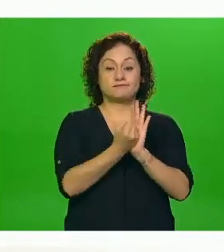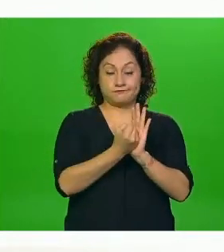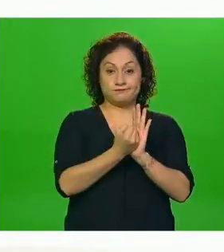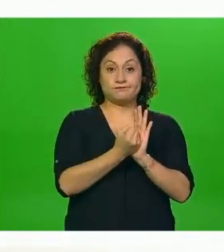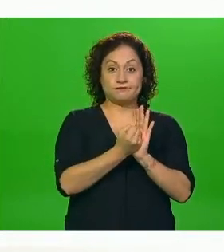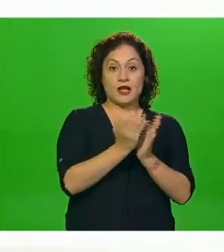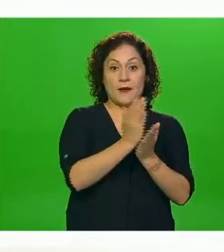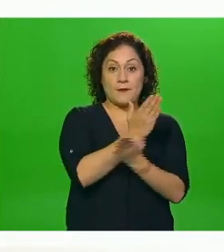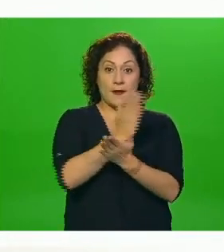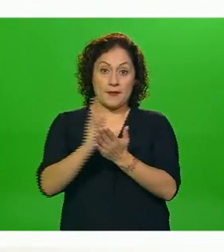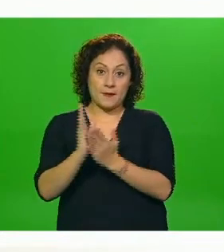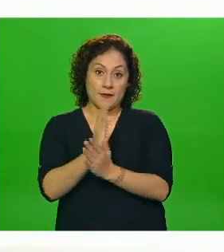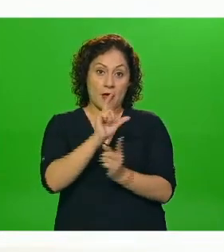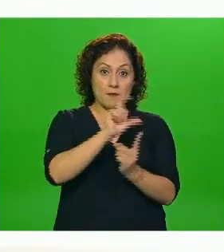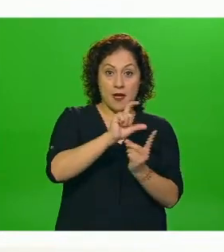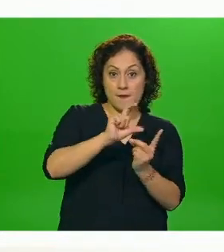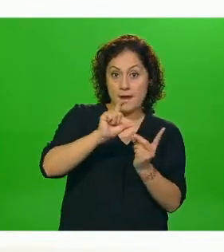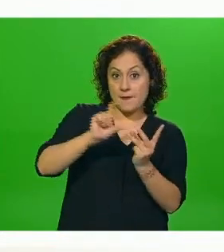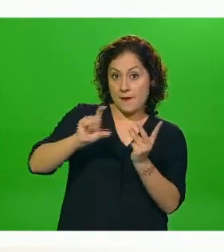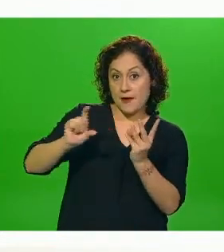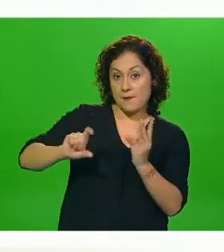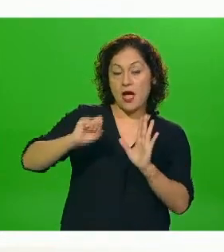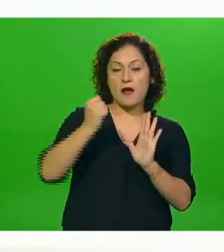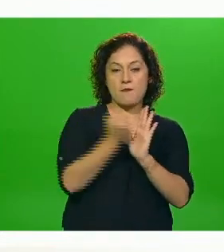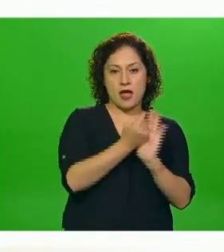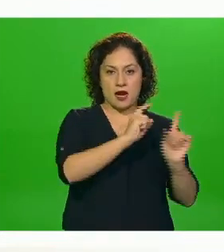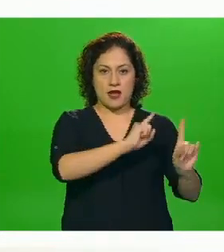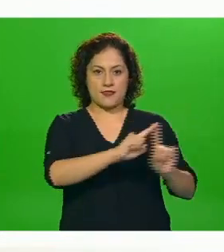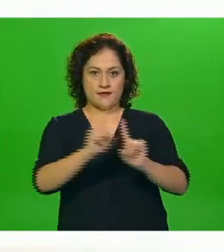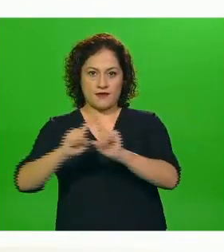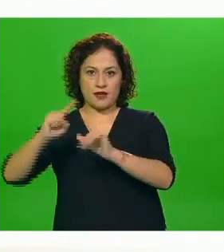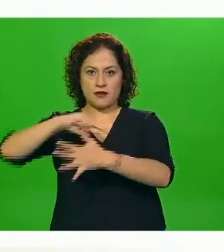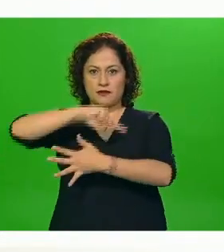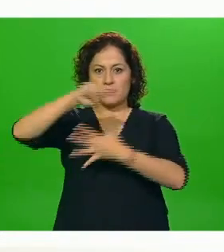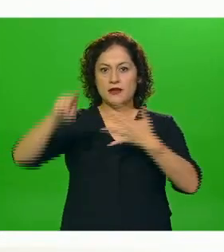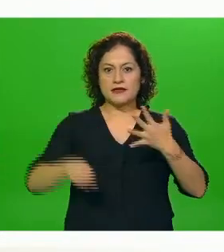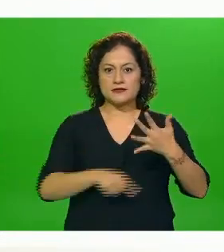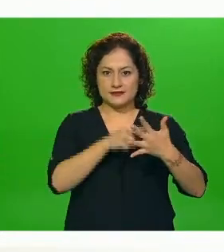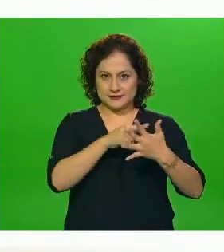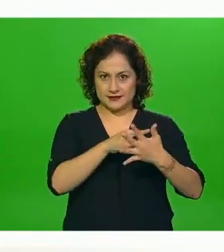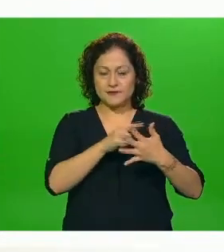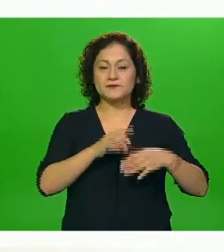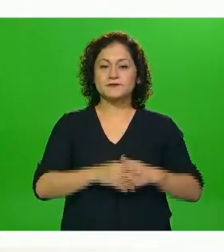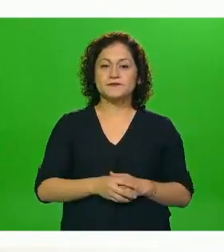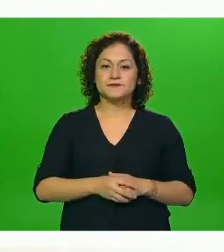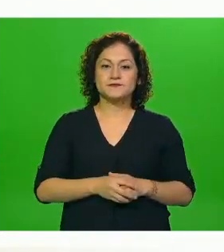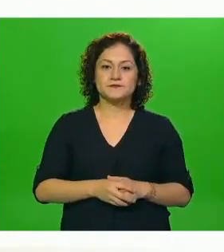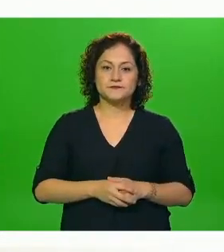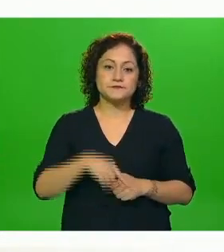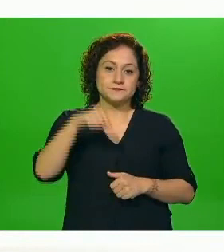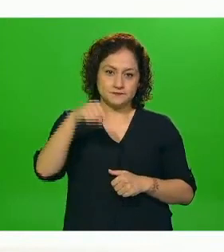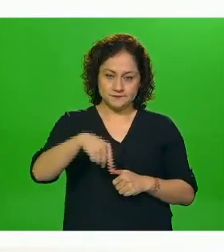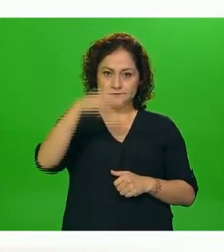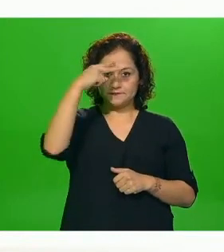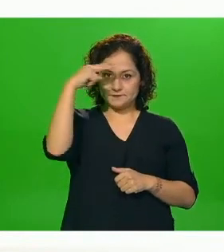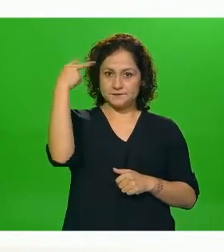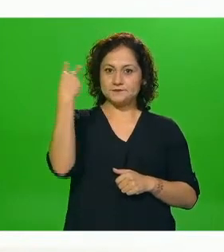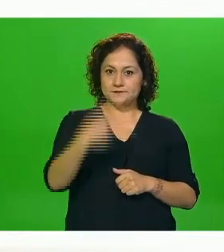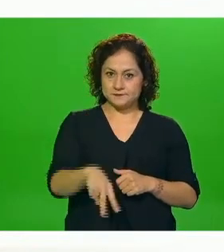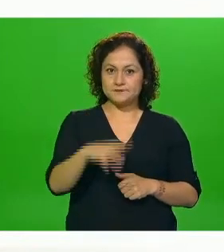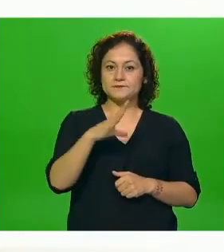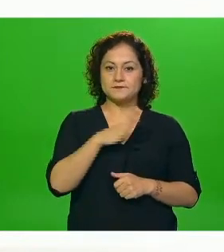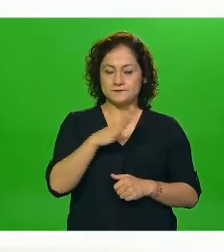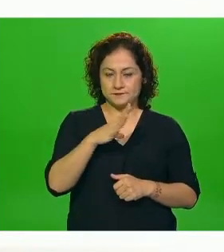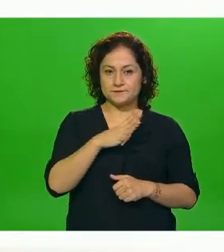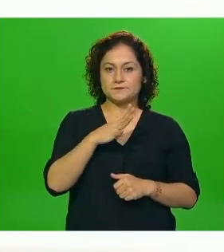millones de dosis en cada una de estas cinco tipos marcas de vacunas con la que cuenta el país y que a través de ellas ha